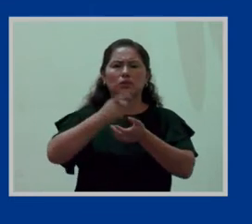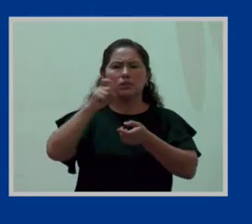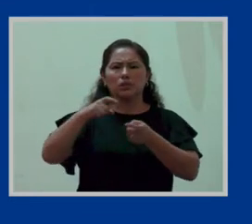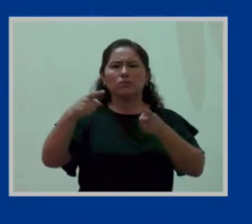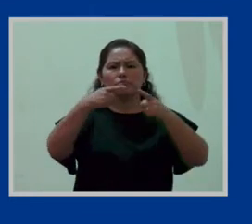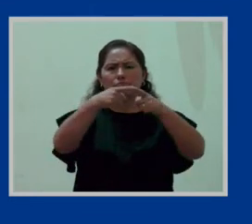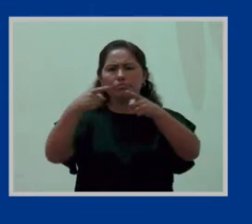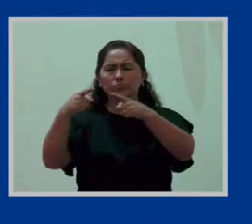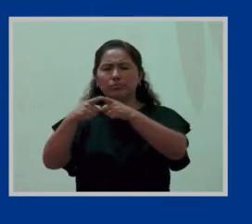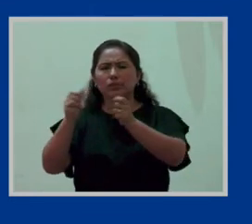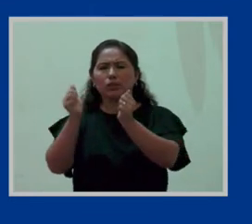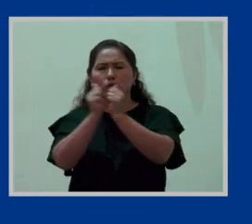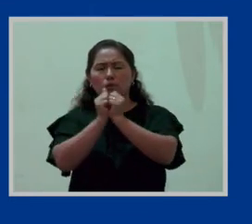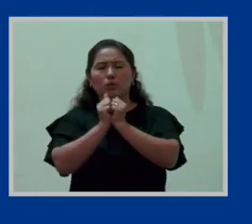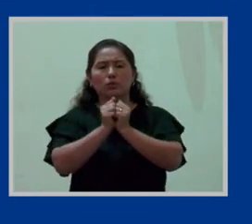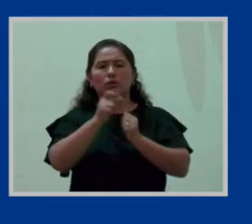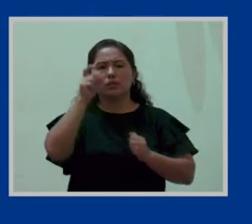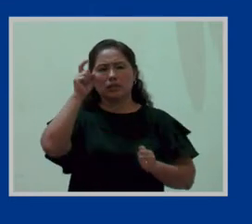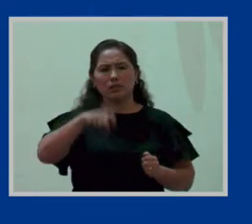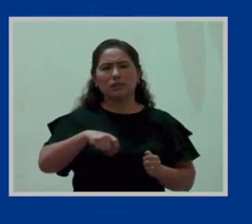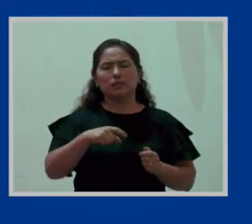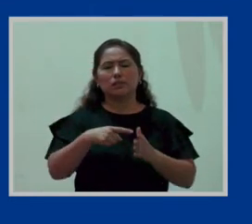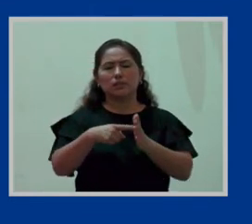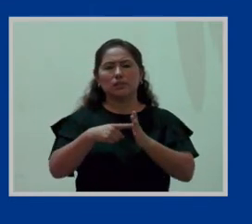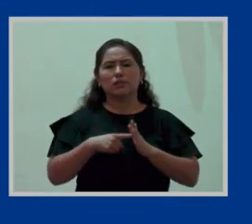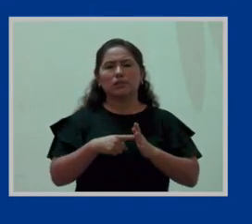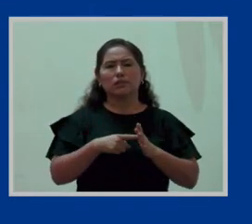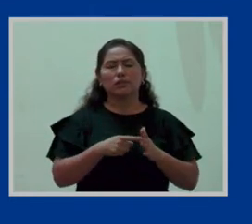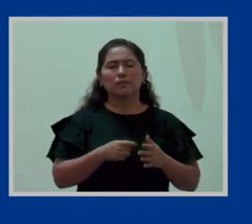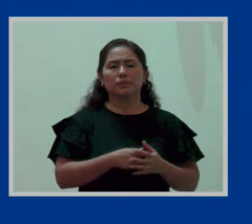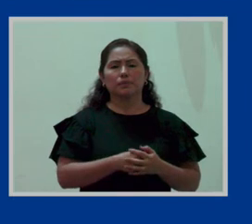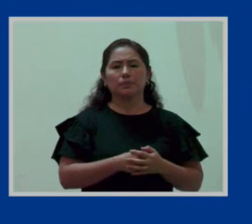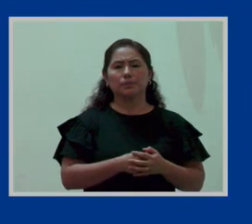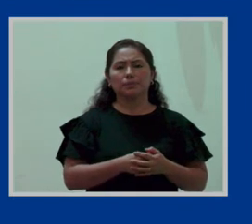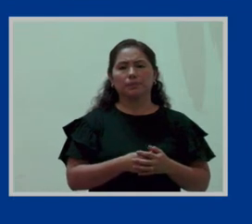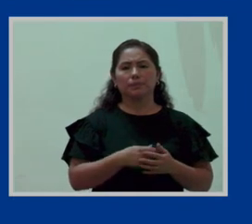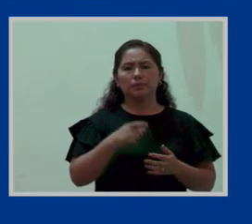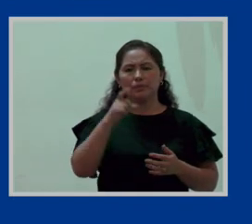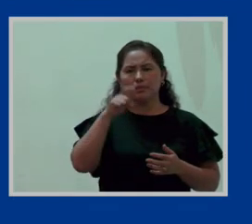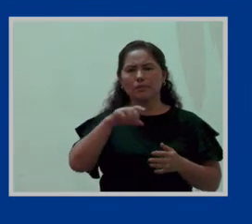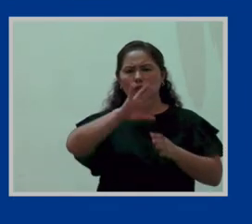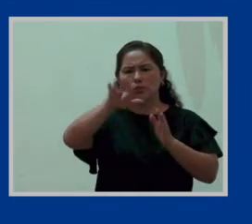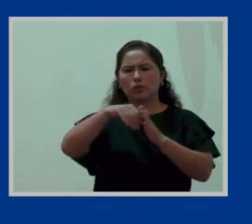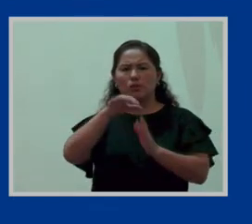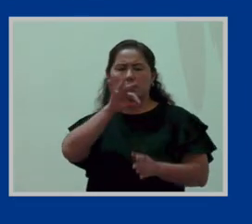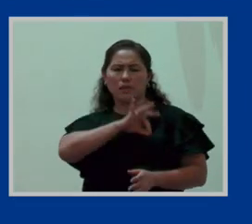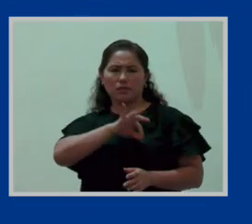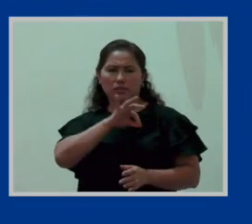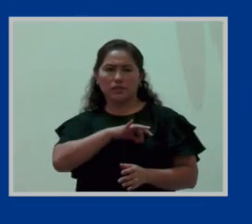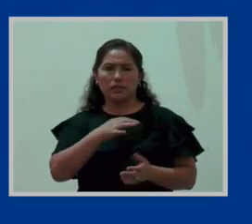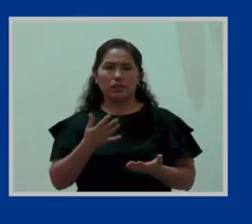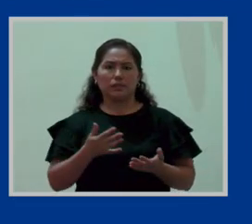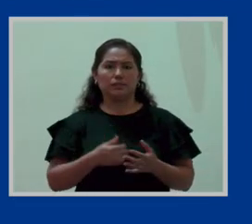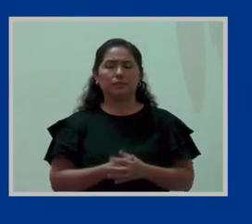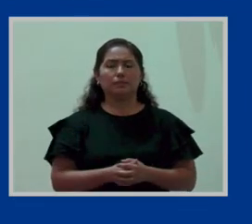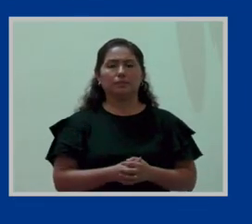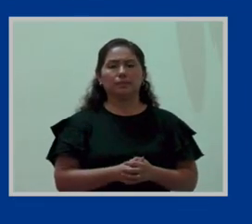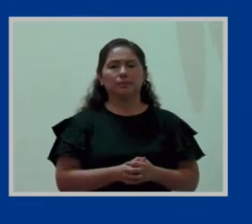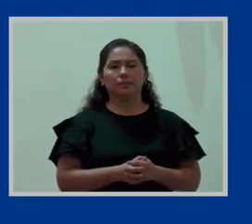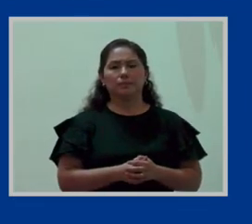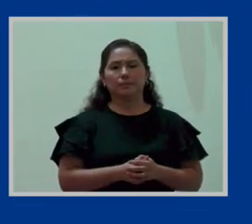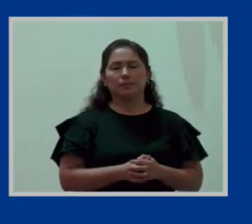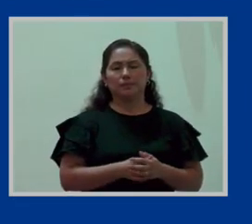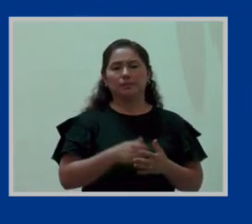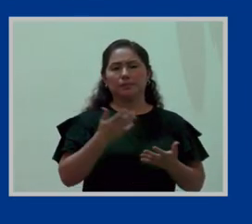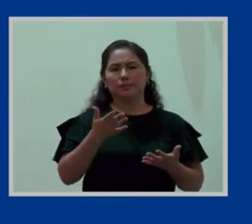porque no es interaccionismo ni es el otro extremo, sino más bien beneficia a los accionistas,